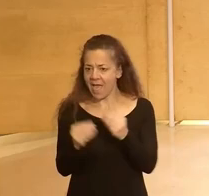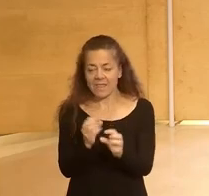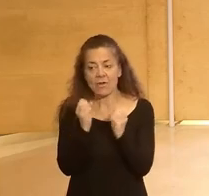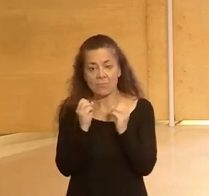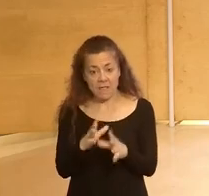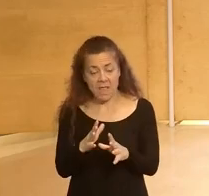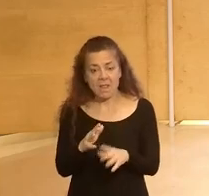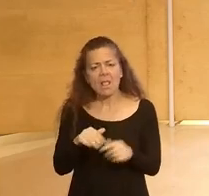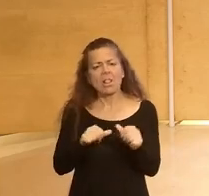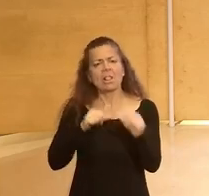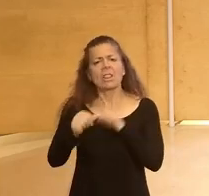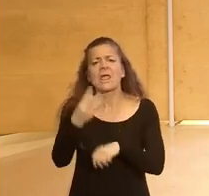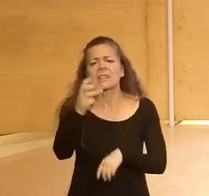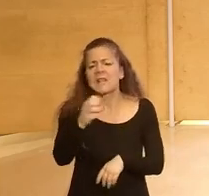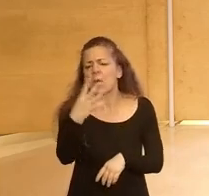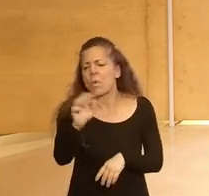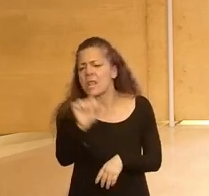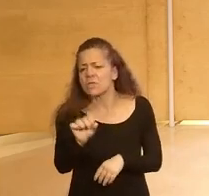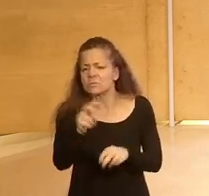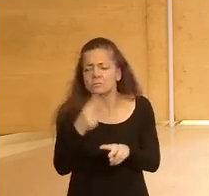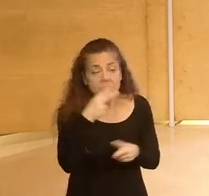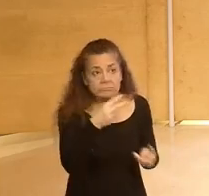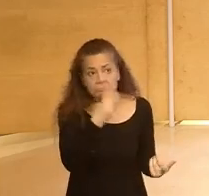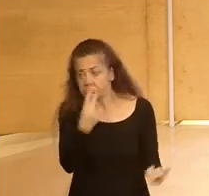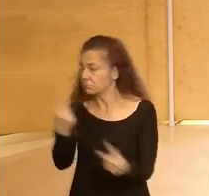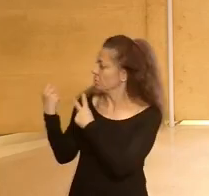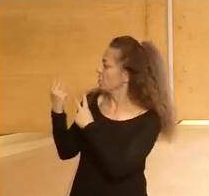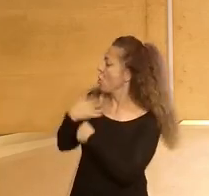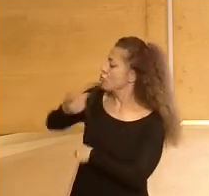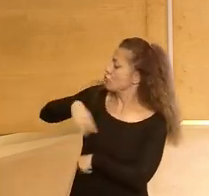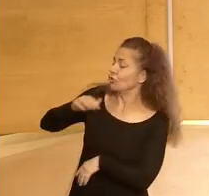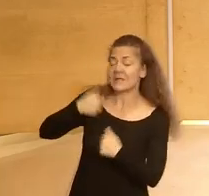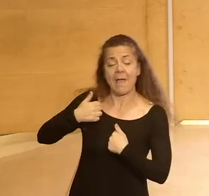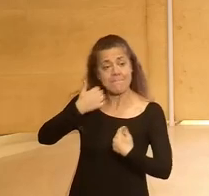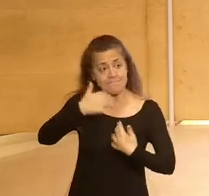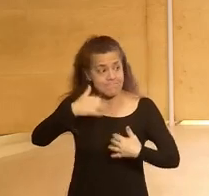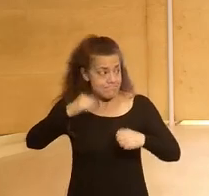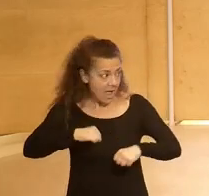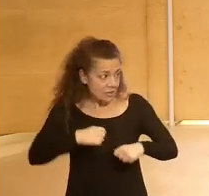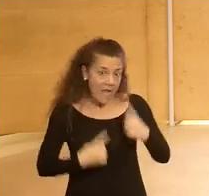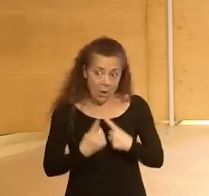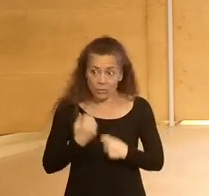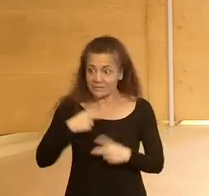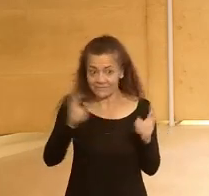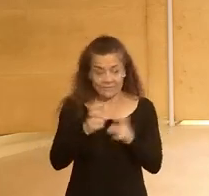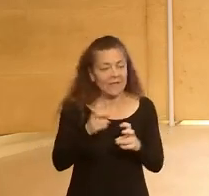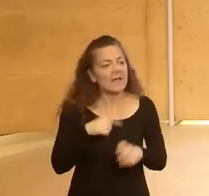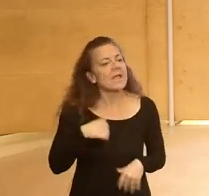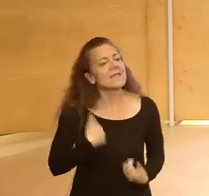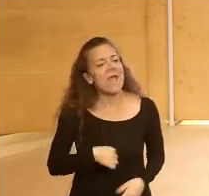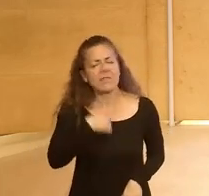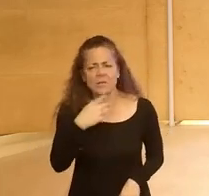y dentro de 30 o 40 años cuando miremos para atrás nosotras ya muy mayorcitos algunos de los que estamos aquí pues diremos